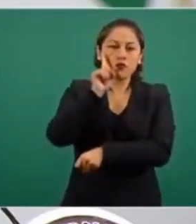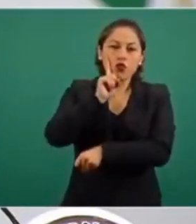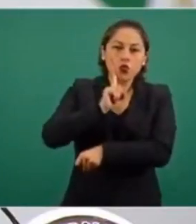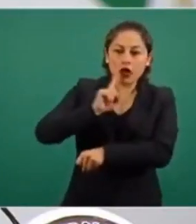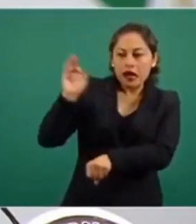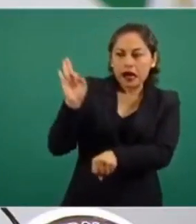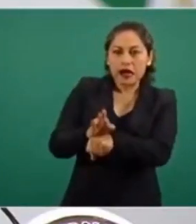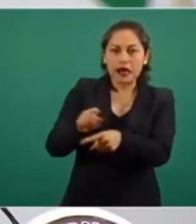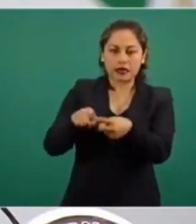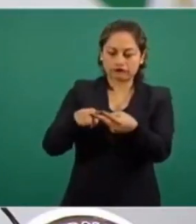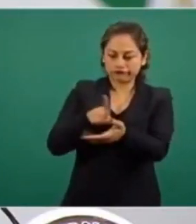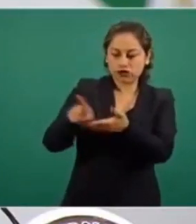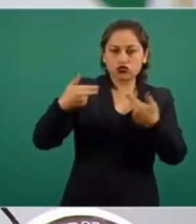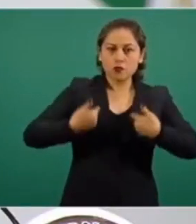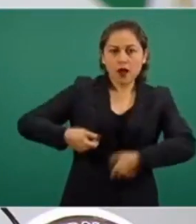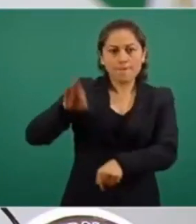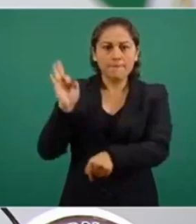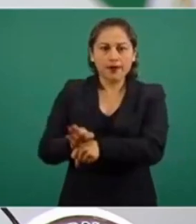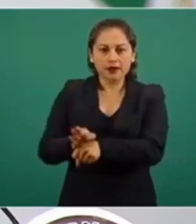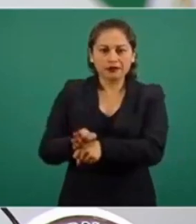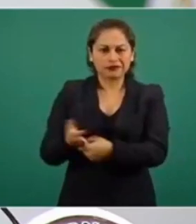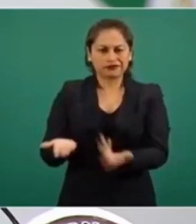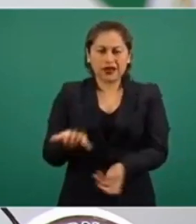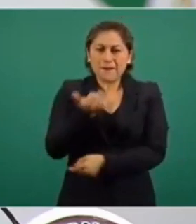¿De cuándo acá los conservadores